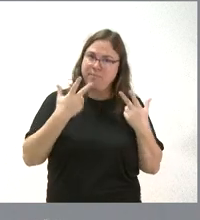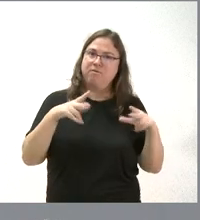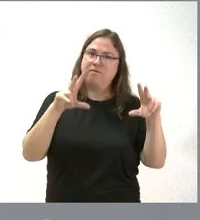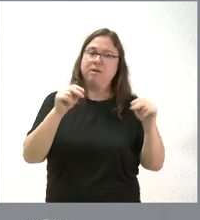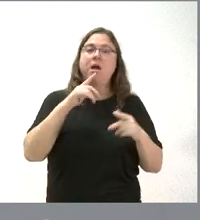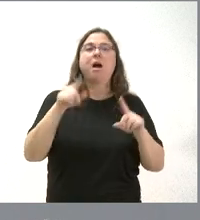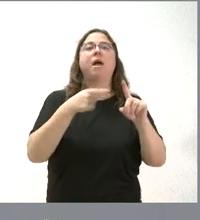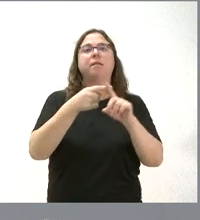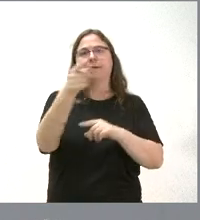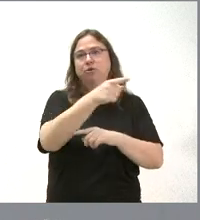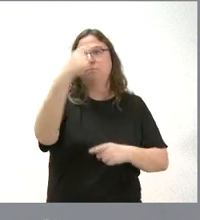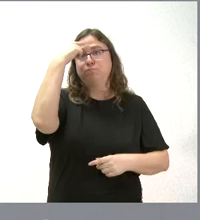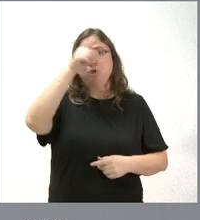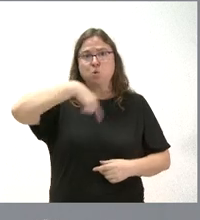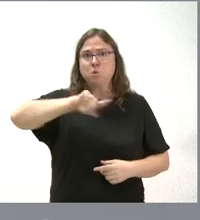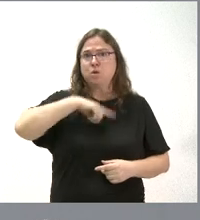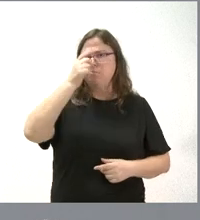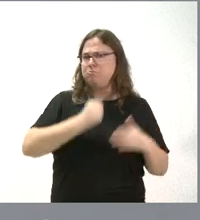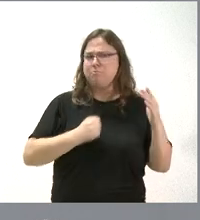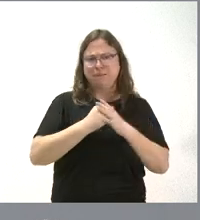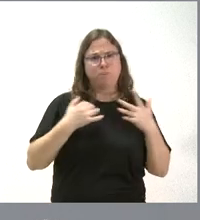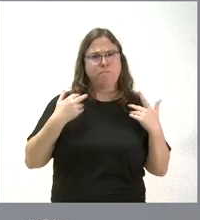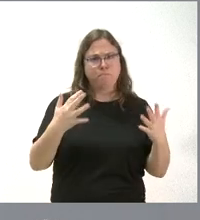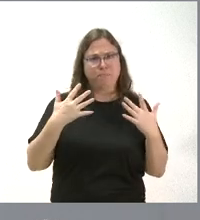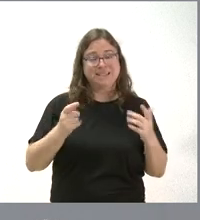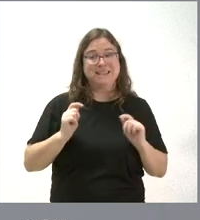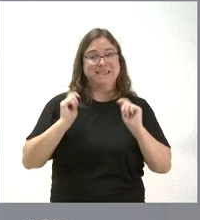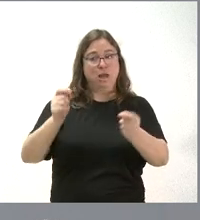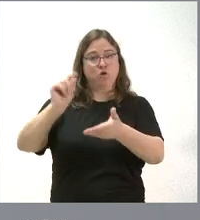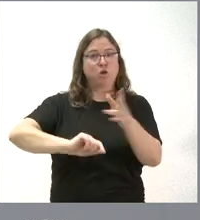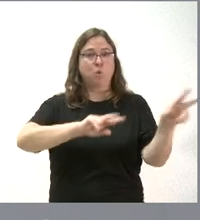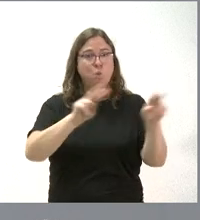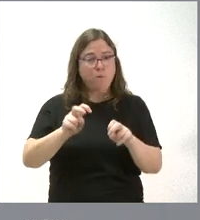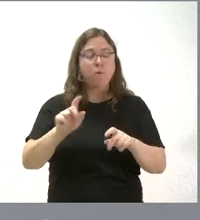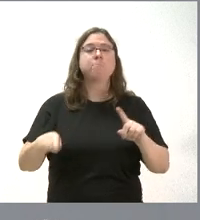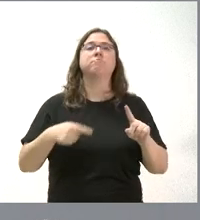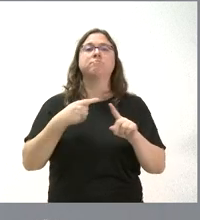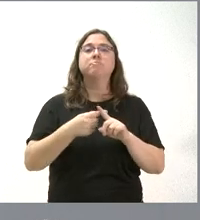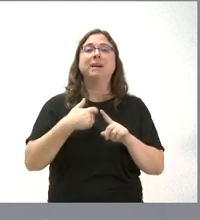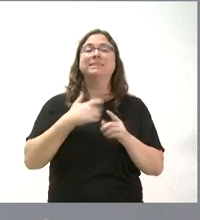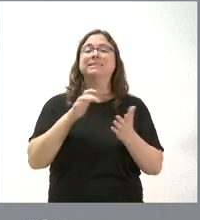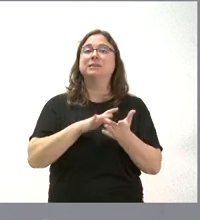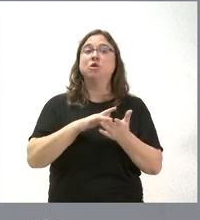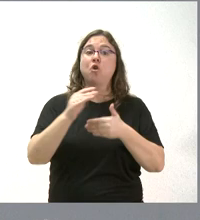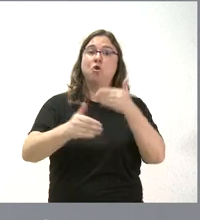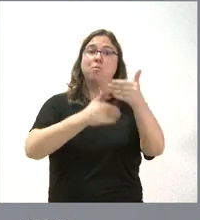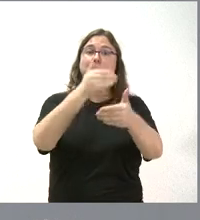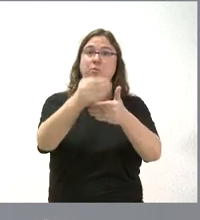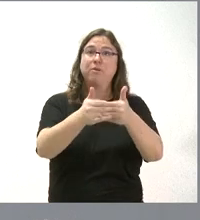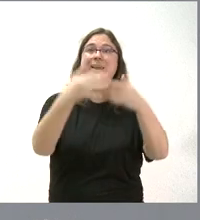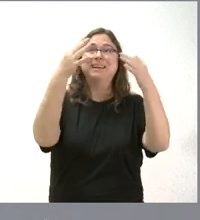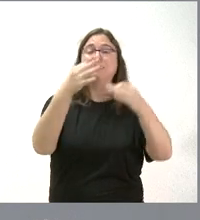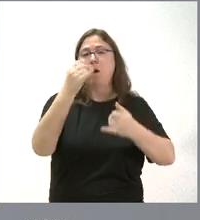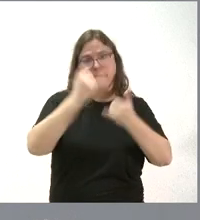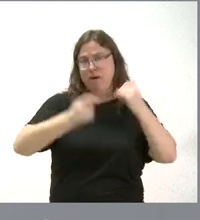que además tienen que ser conscientes que nosotros vamos a dar la máxima presa posible para adjudicar el nuevo contrato y que además como consecuencia de este procedimiento es que seguro que va a ser más